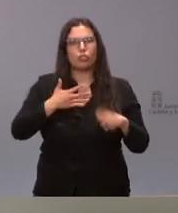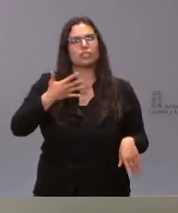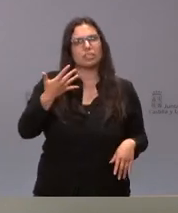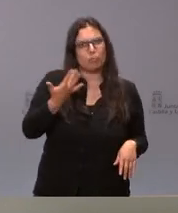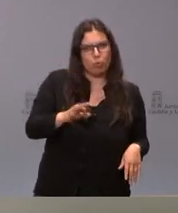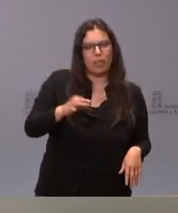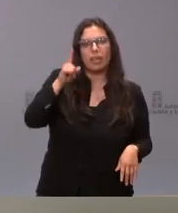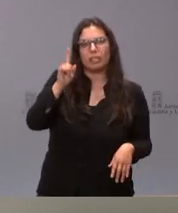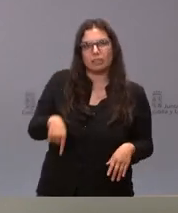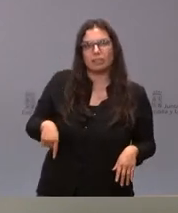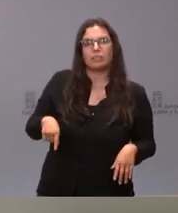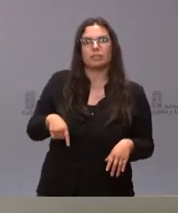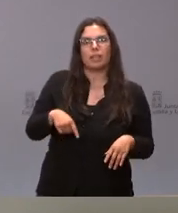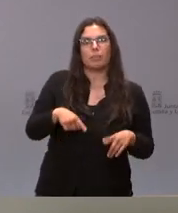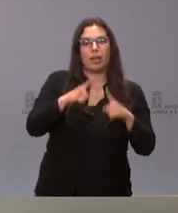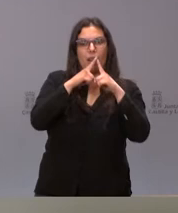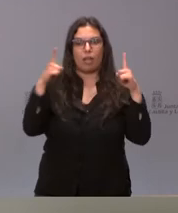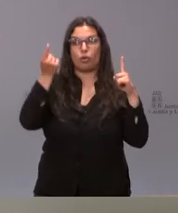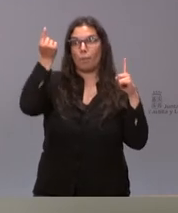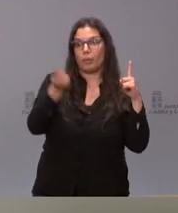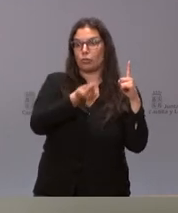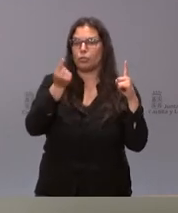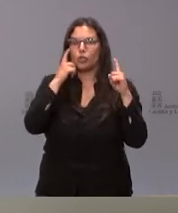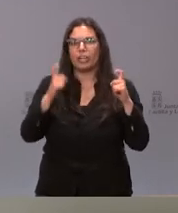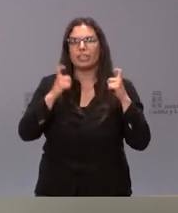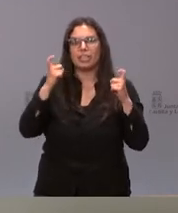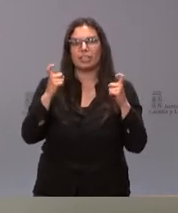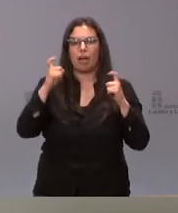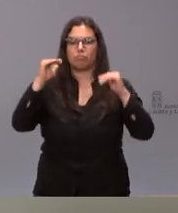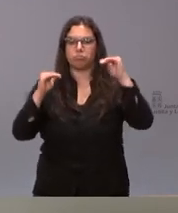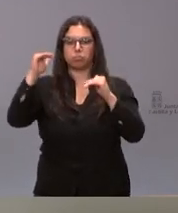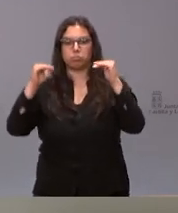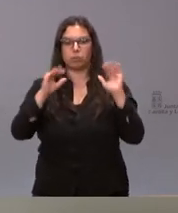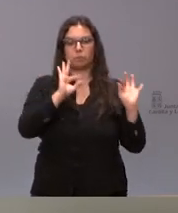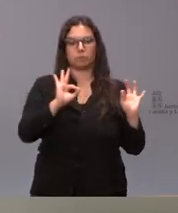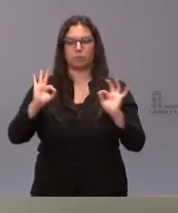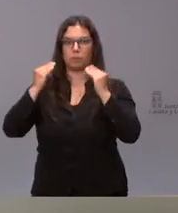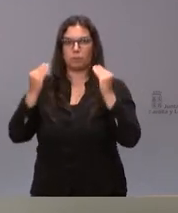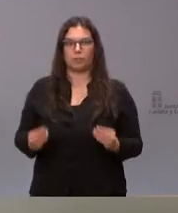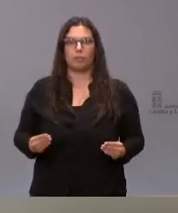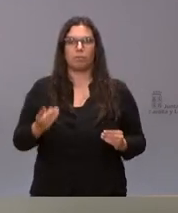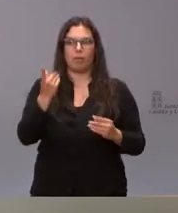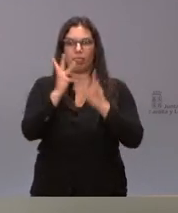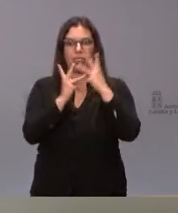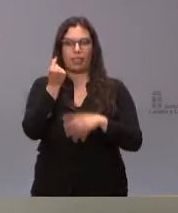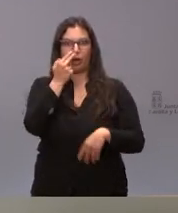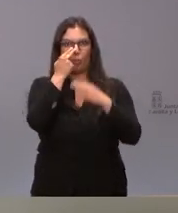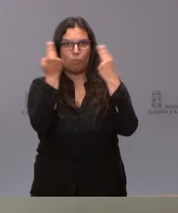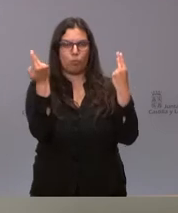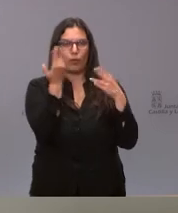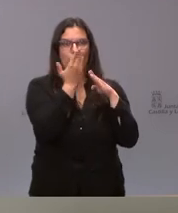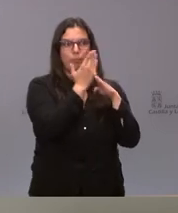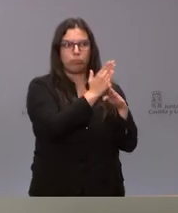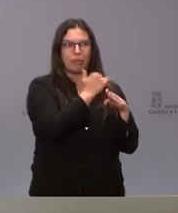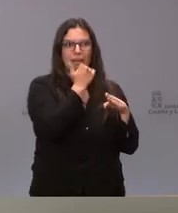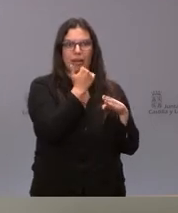la vez podamos cerrar los ejercicios presupuestarios buscando el mayor nivel de racionalidad y de solvencia en las cuentas públicas que es también a su vez lo que